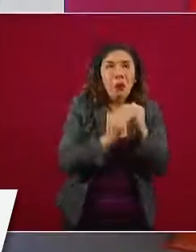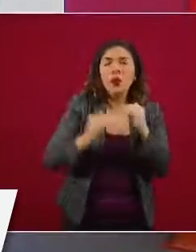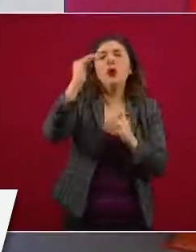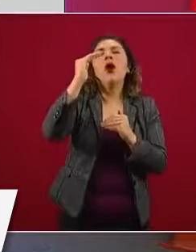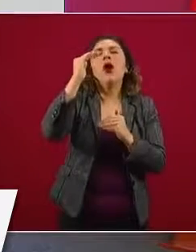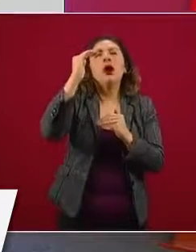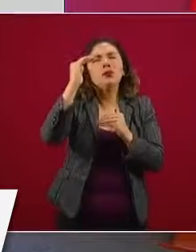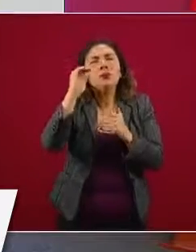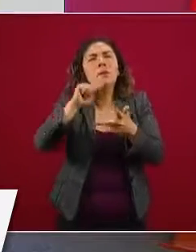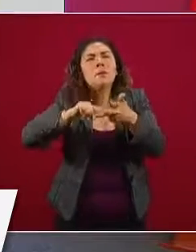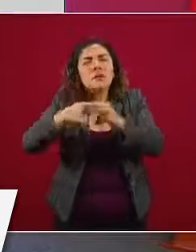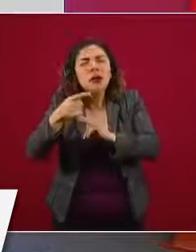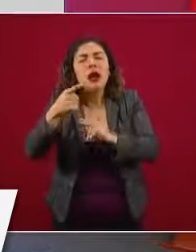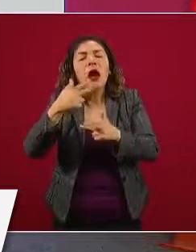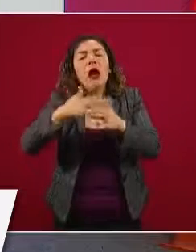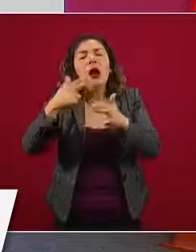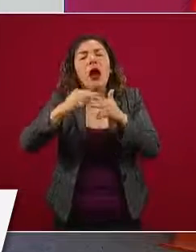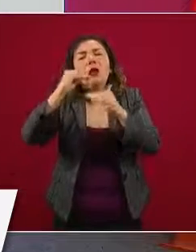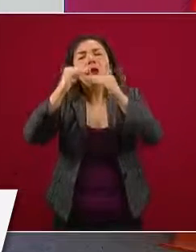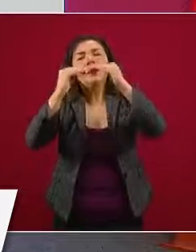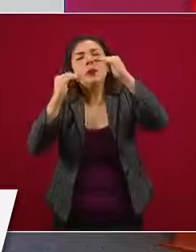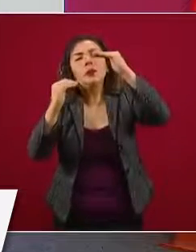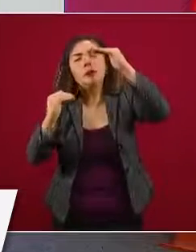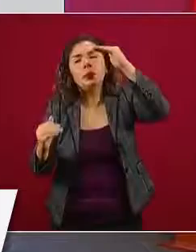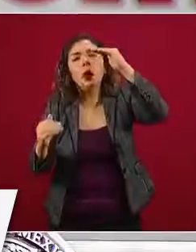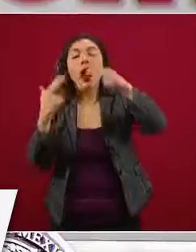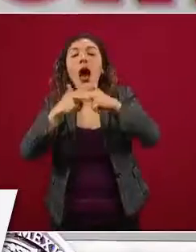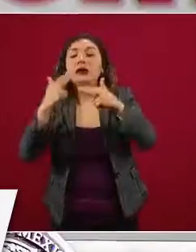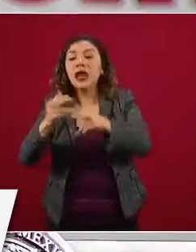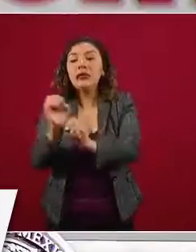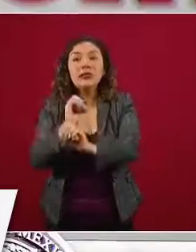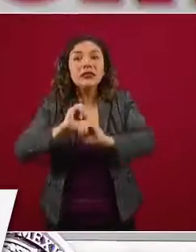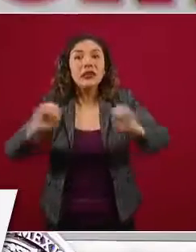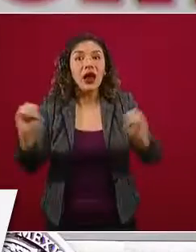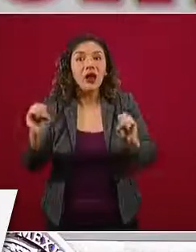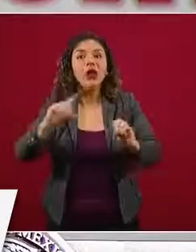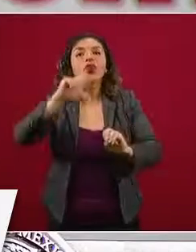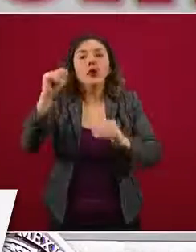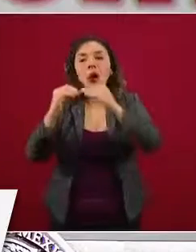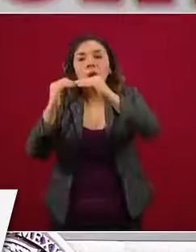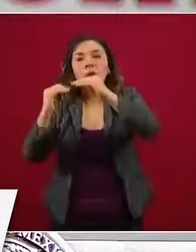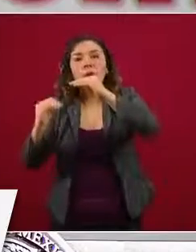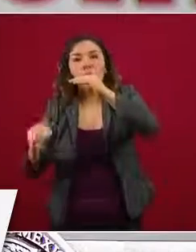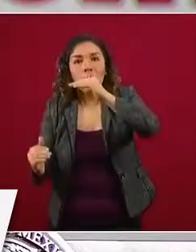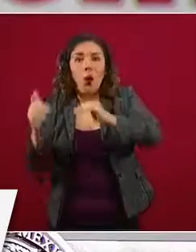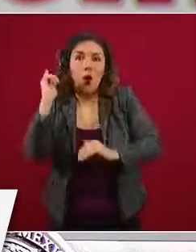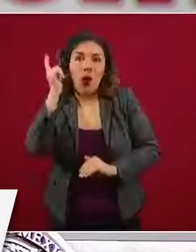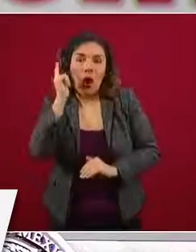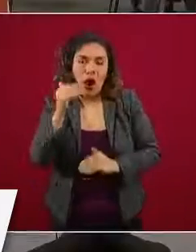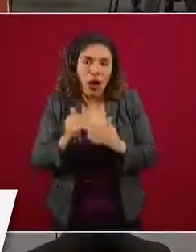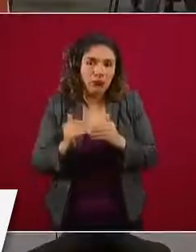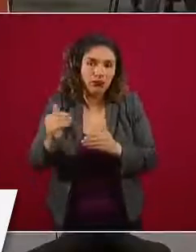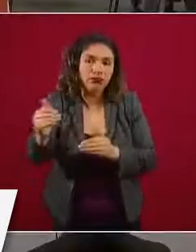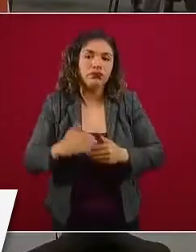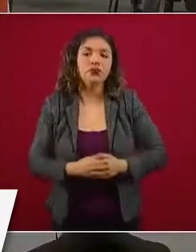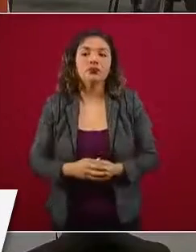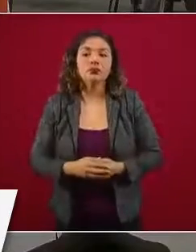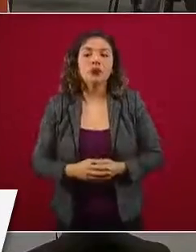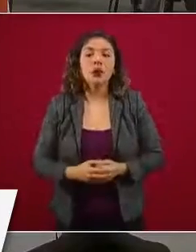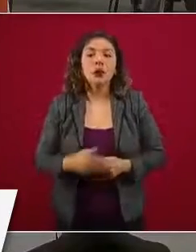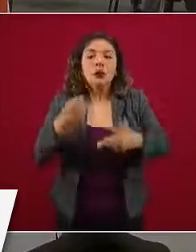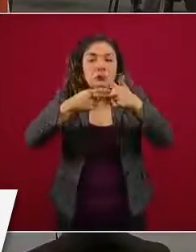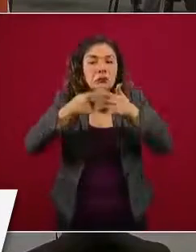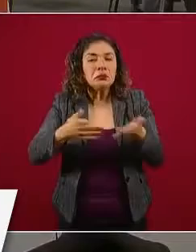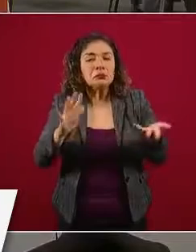donde posteriormente empiecen a disminuir la cantidad de casos diarios. Para los casos estimados es 1